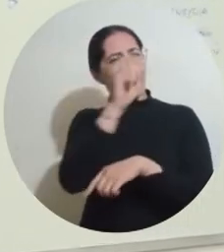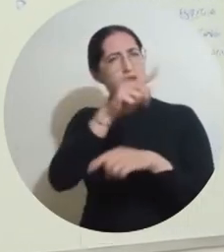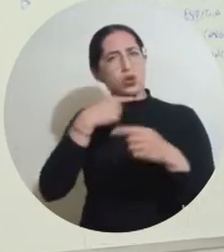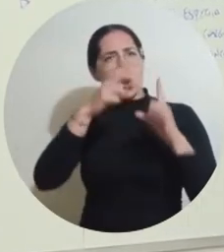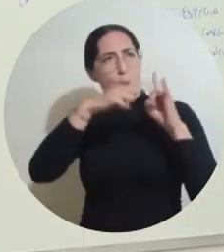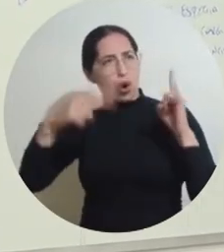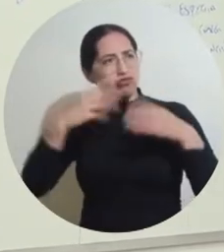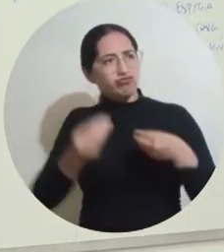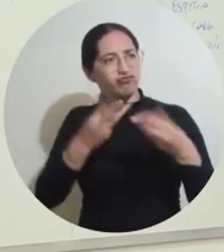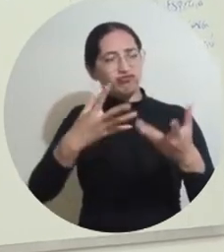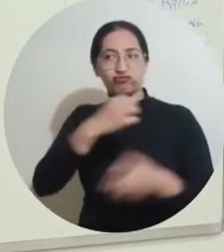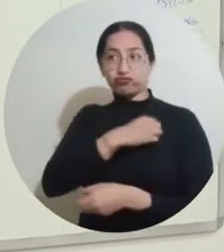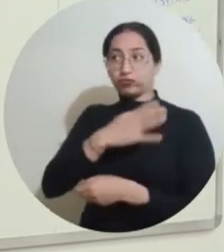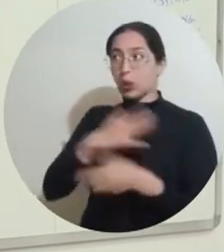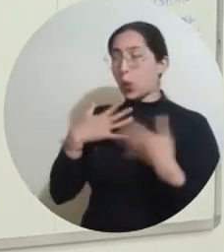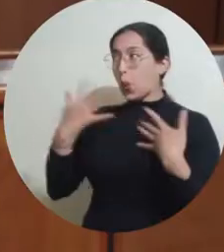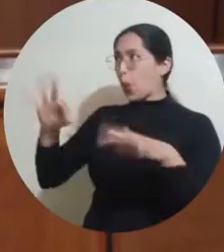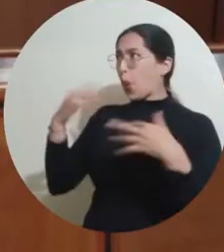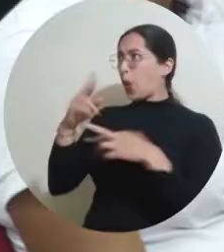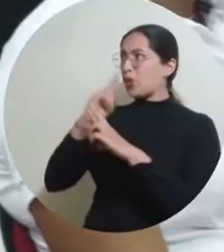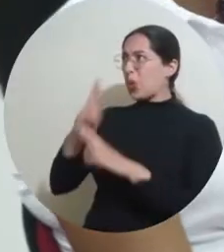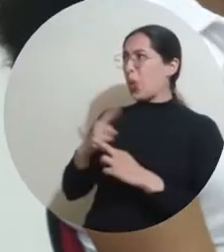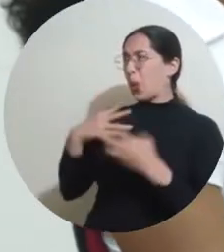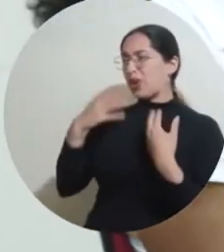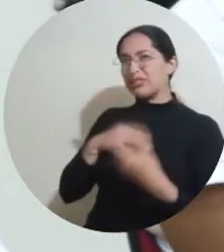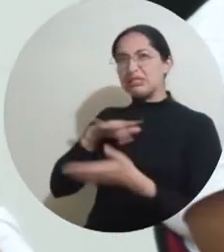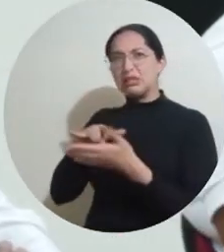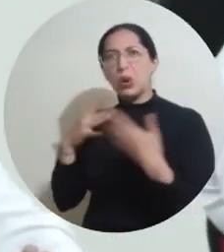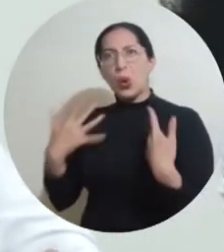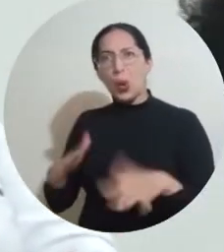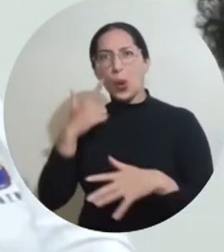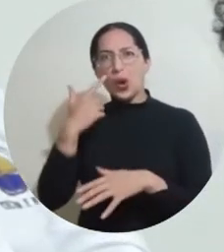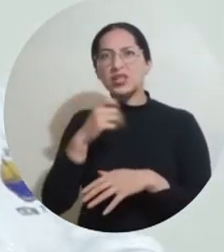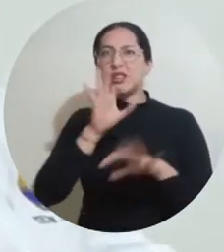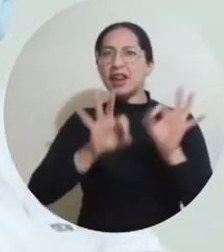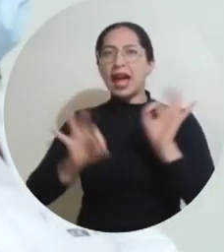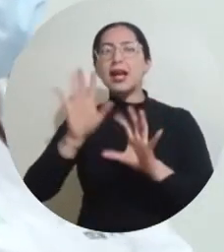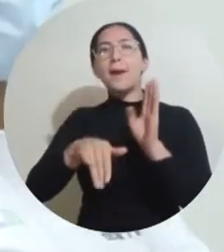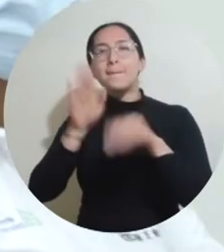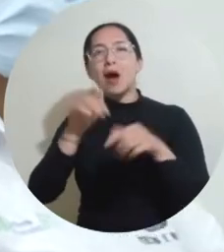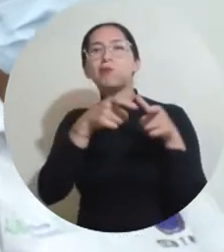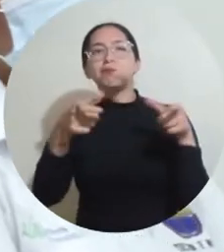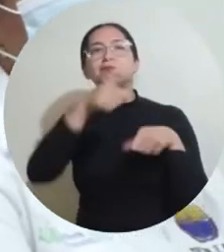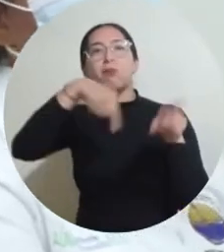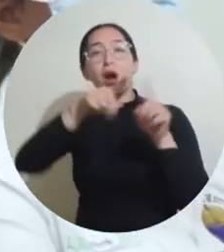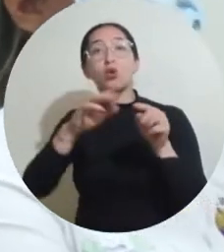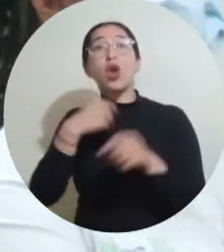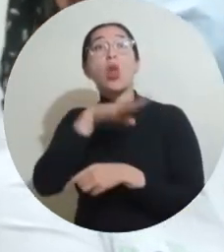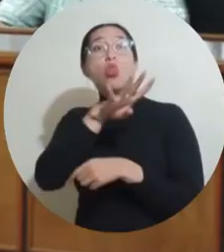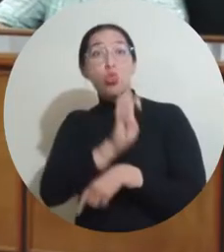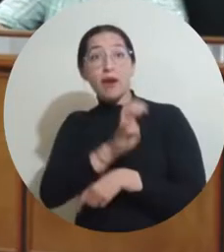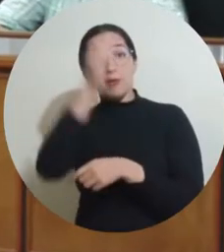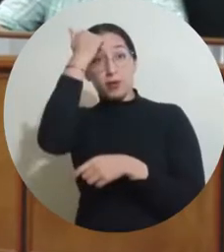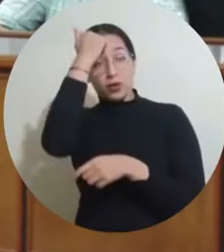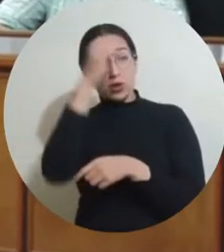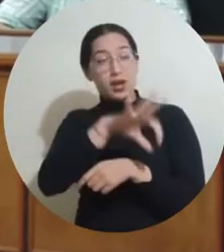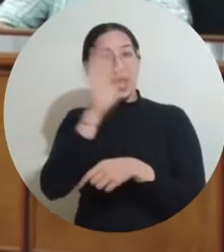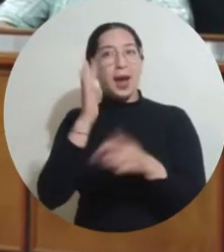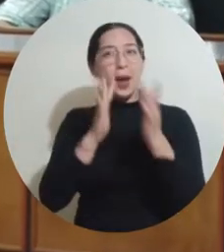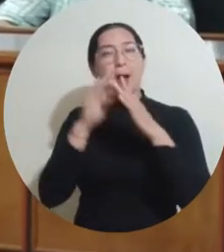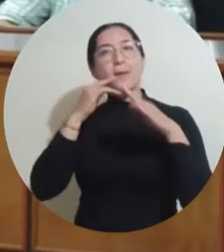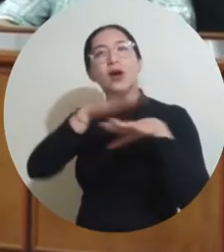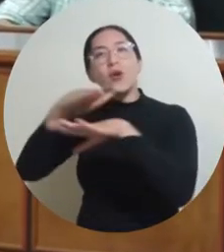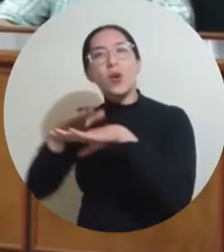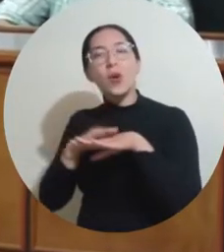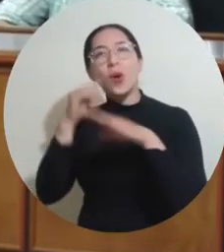pero nos damos cuenta que la universidad nos da esa oportunidad. Fueron 12 profesores investigadores que resultaron seleccionados, de los cuales 9 hacen